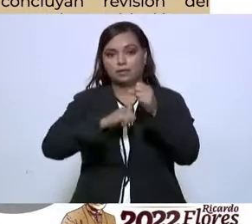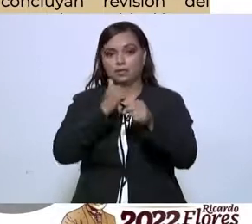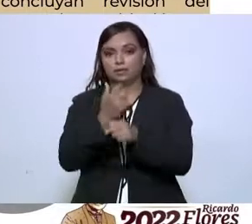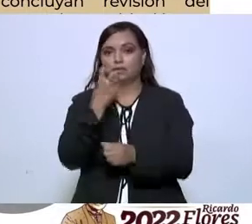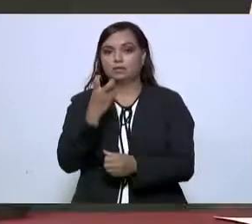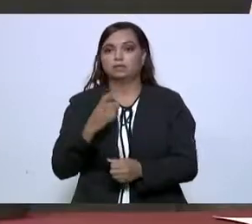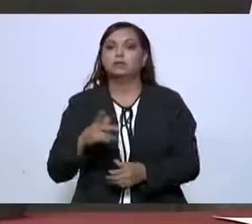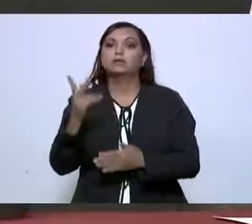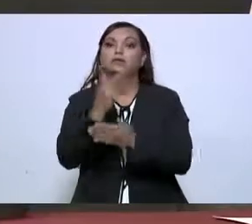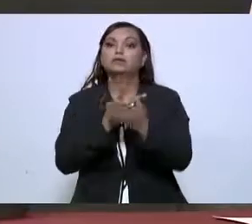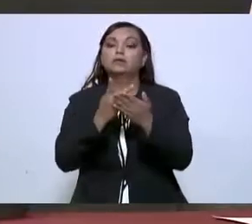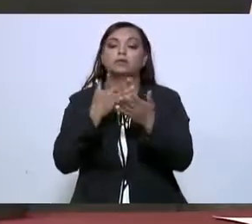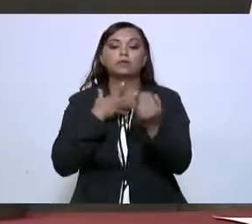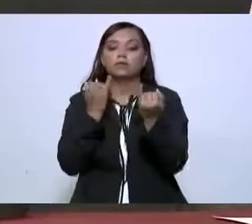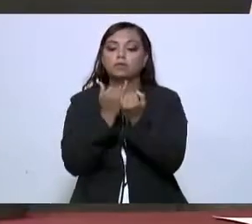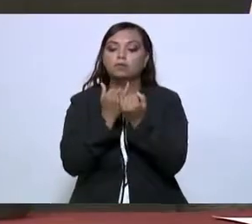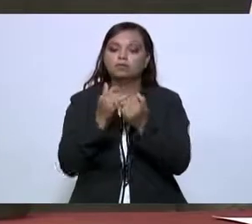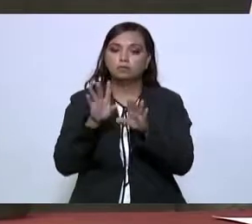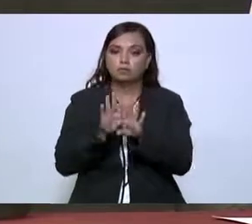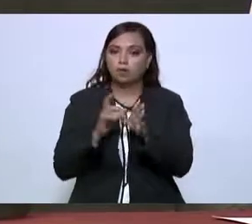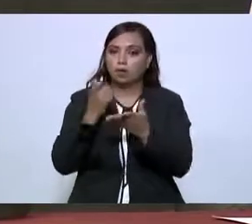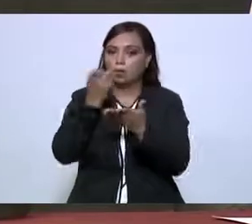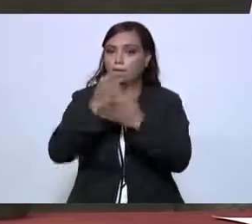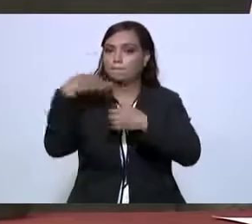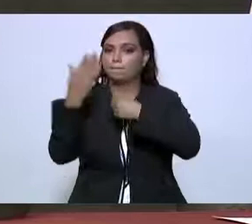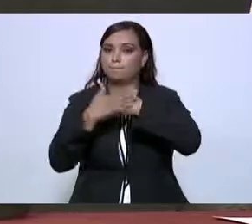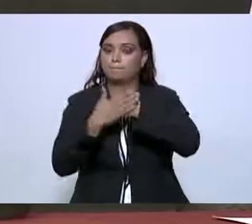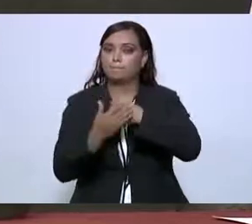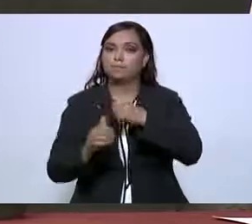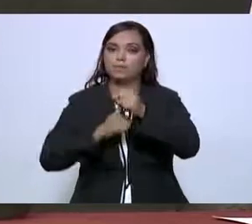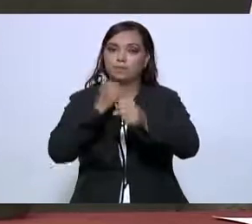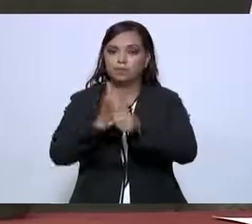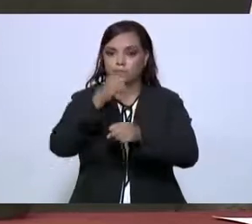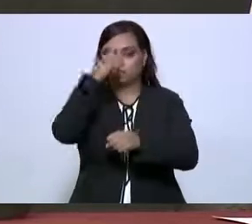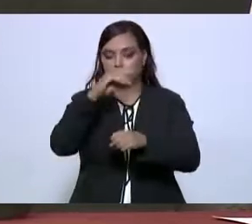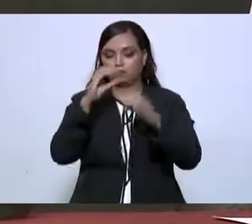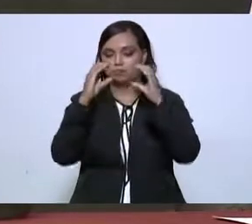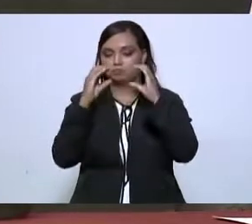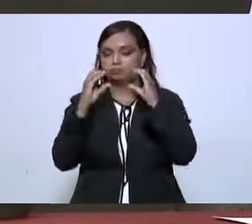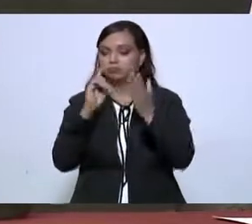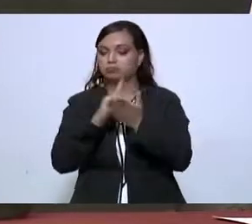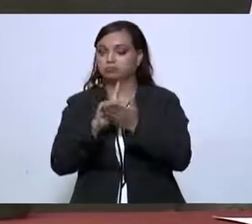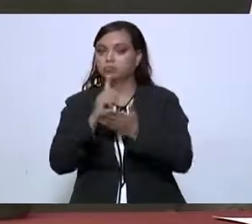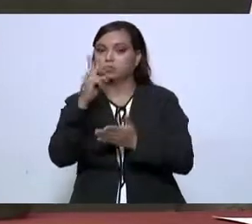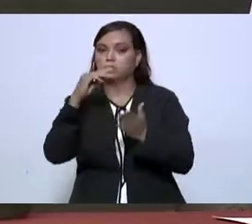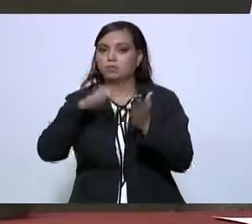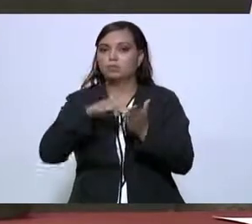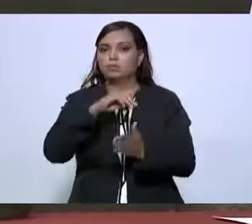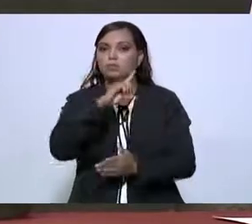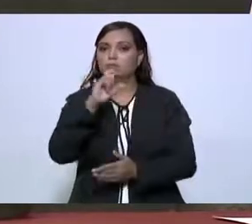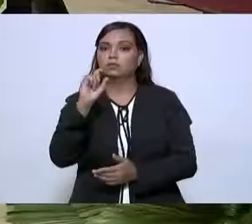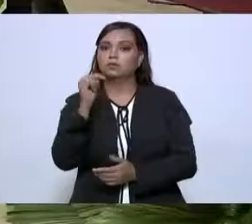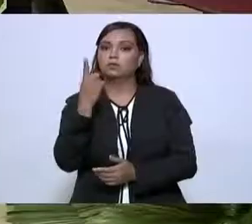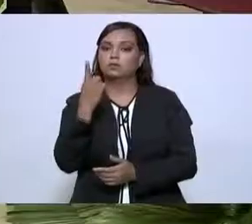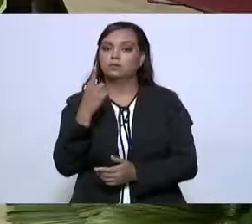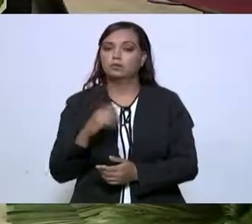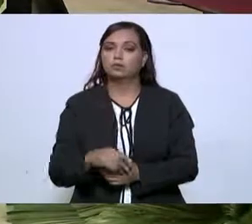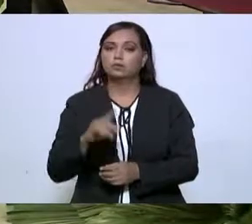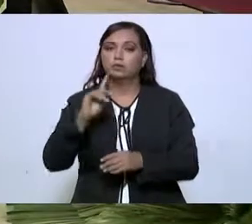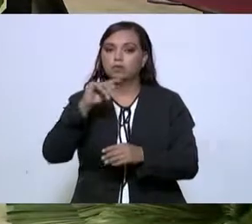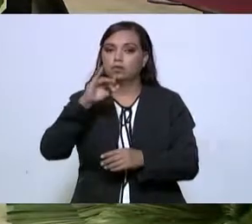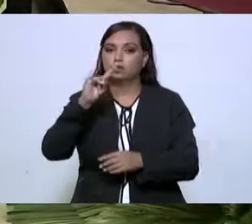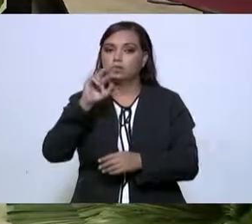y estamos programando también el presupuesto del próximo año para la conservación de los 2.141 kilómetros lineales